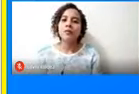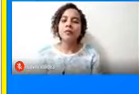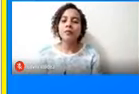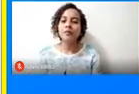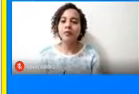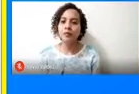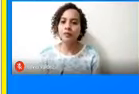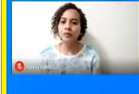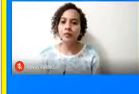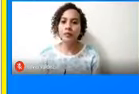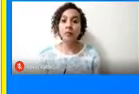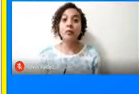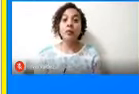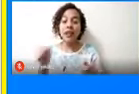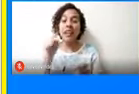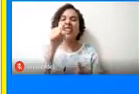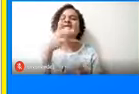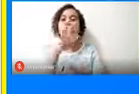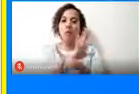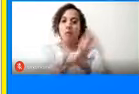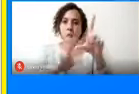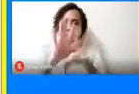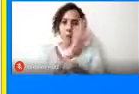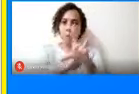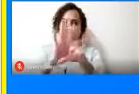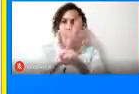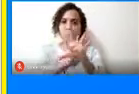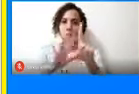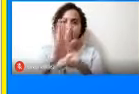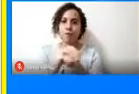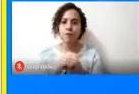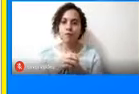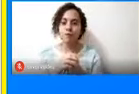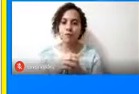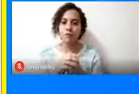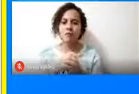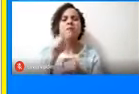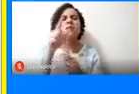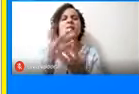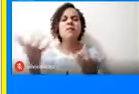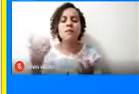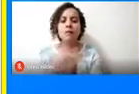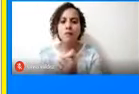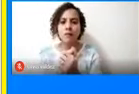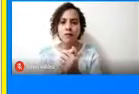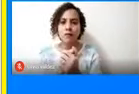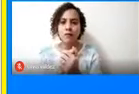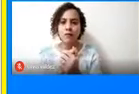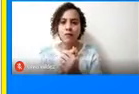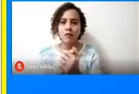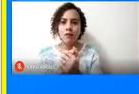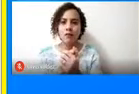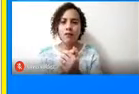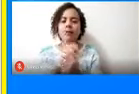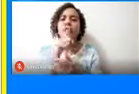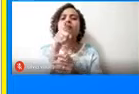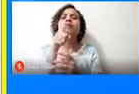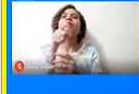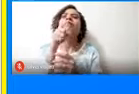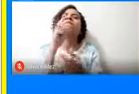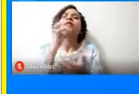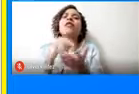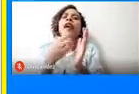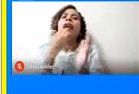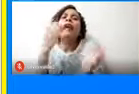Bueno, este es un video en donde nos habla, pues es el fiel ejemplo